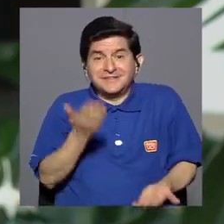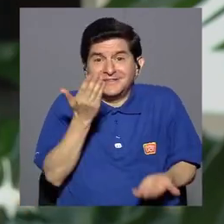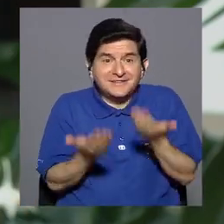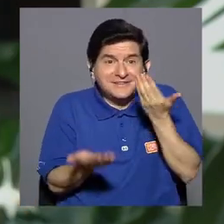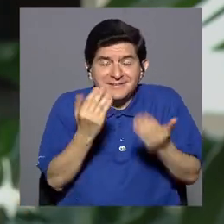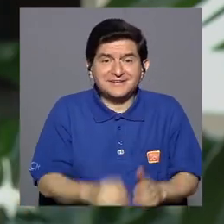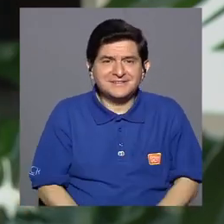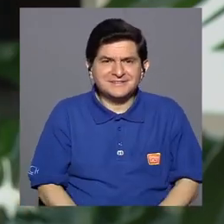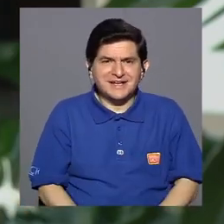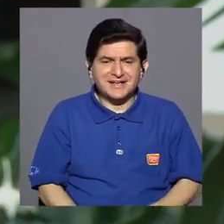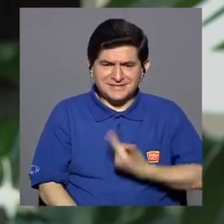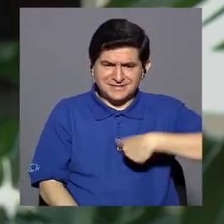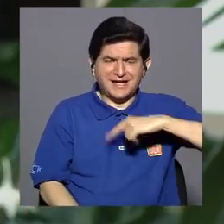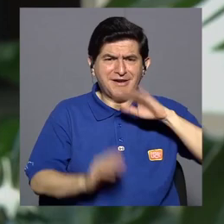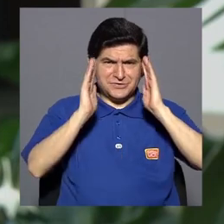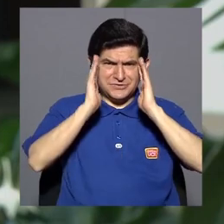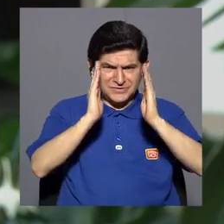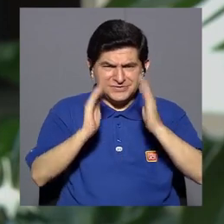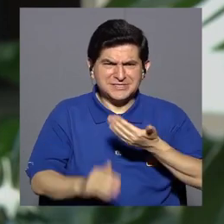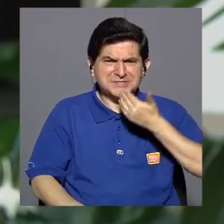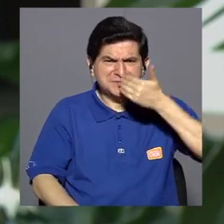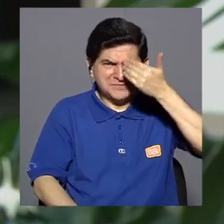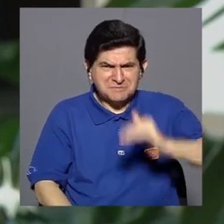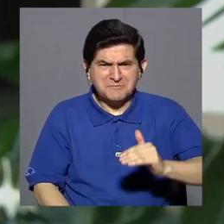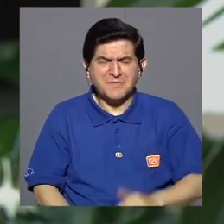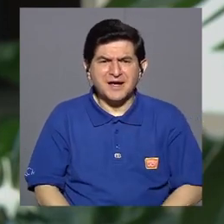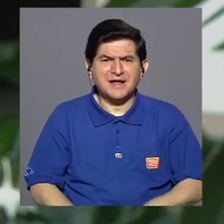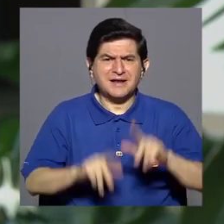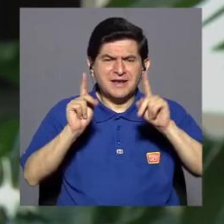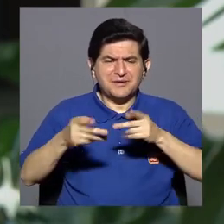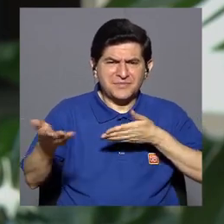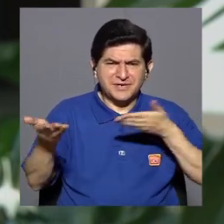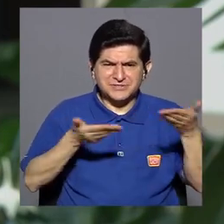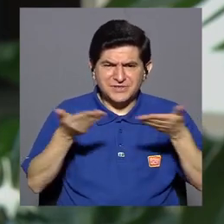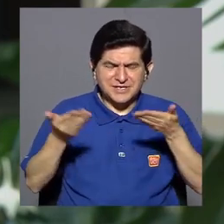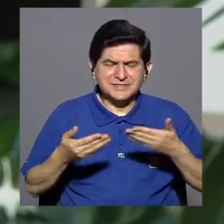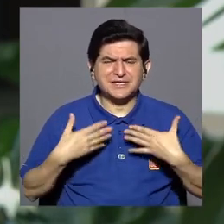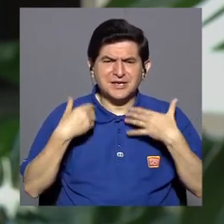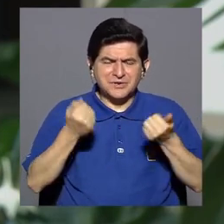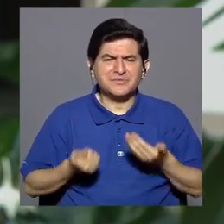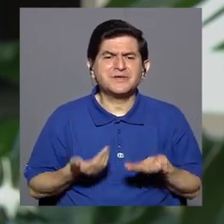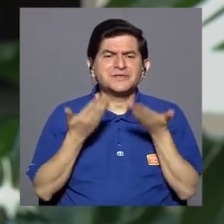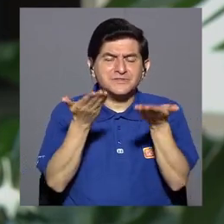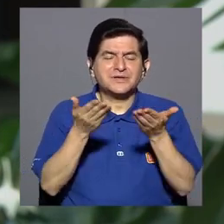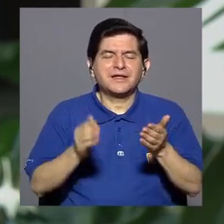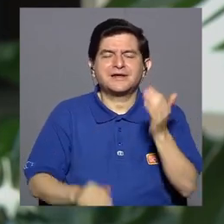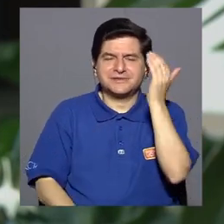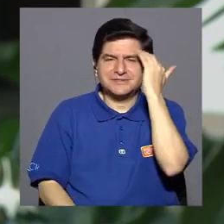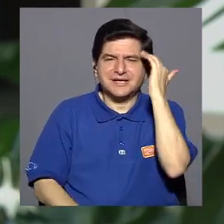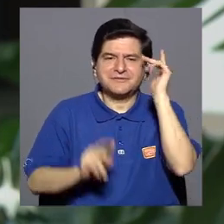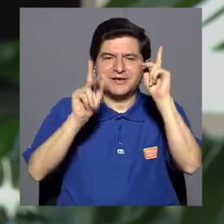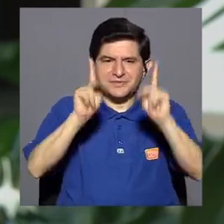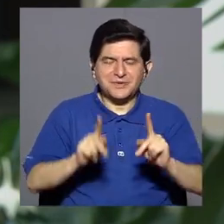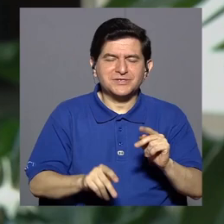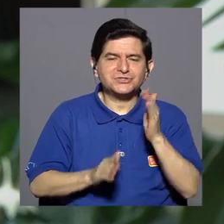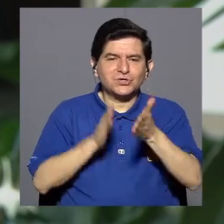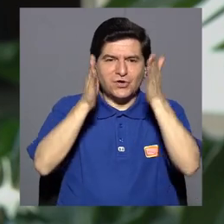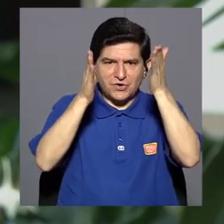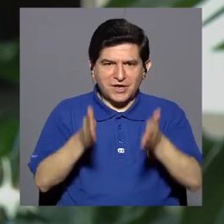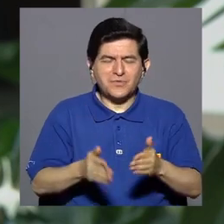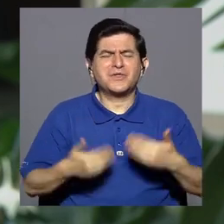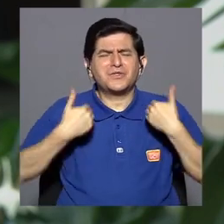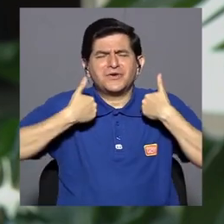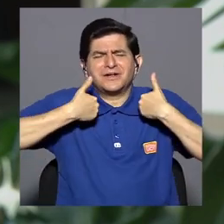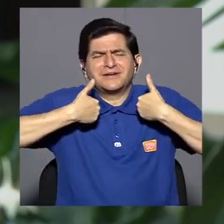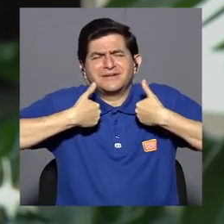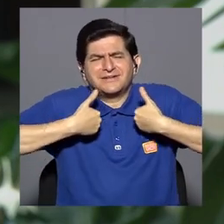hasta nos trató mal. El proveedor de servicio de salud debe entender que el paciente y su cuidador